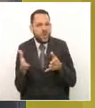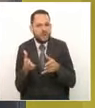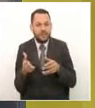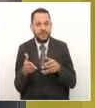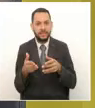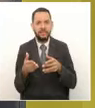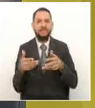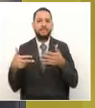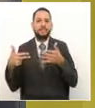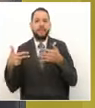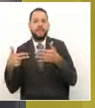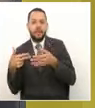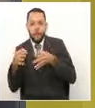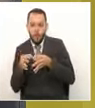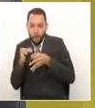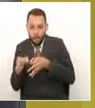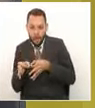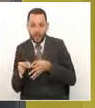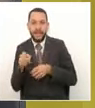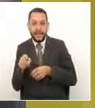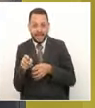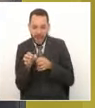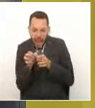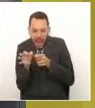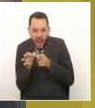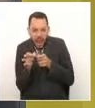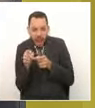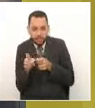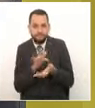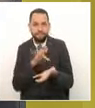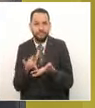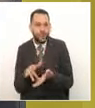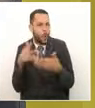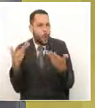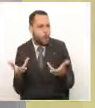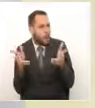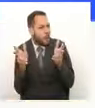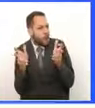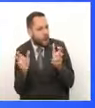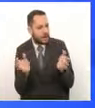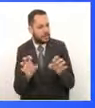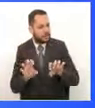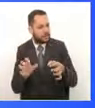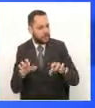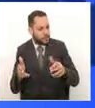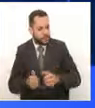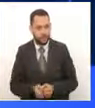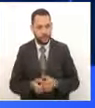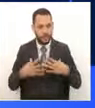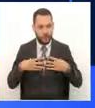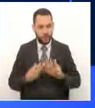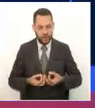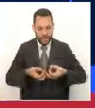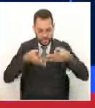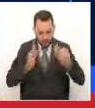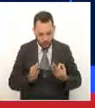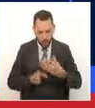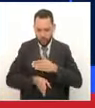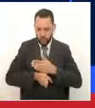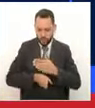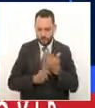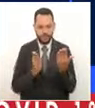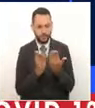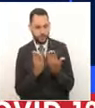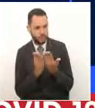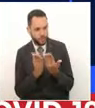para conocer cómo aprovechan esta herramienta nuestros jóvenes. Para garantizar la continuidad de las jornadas de